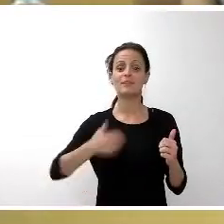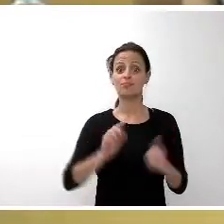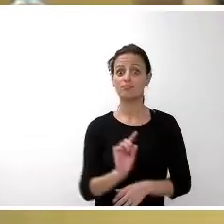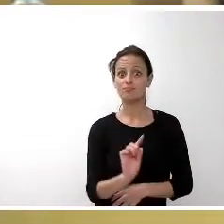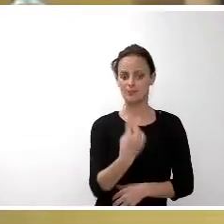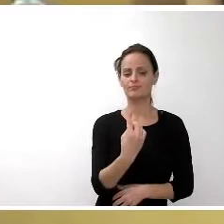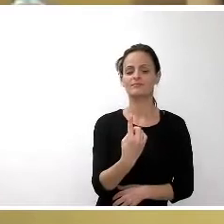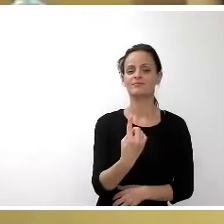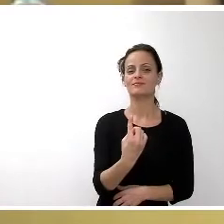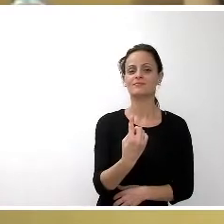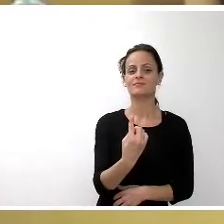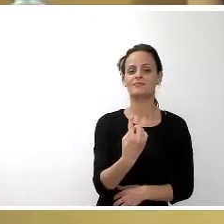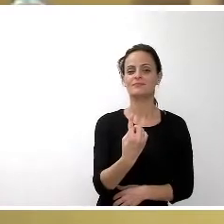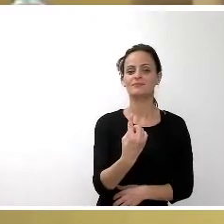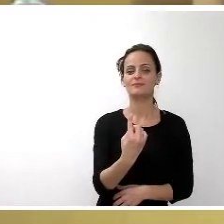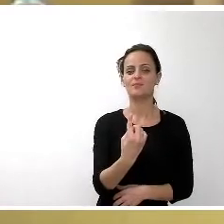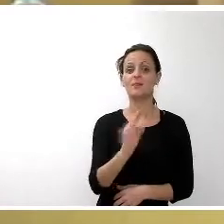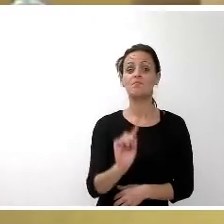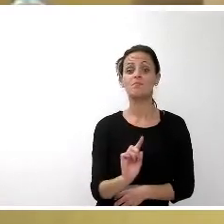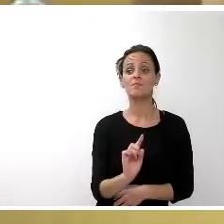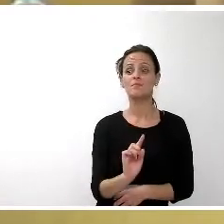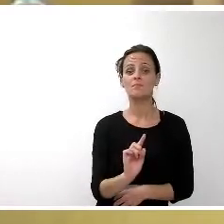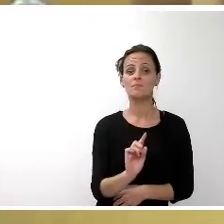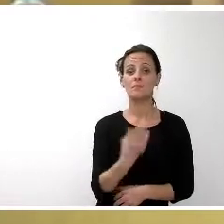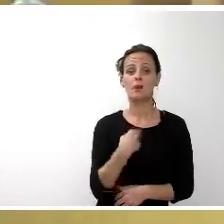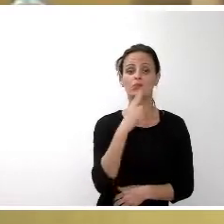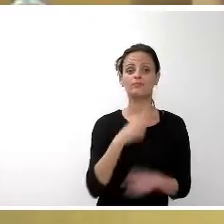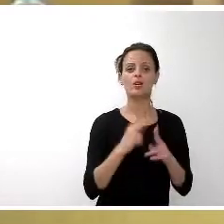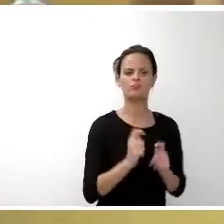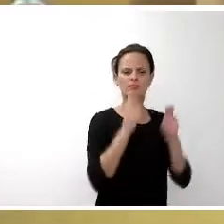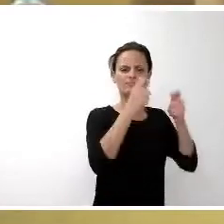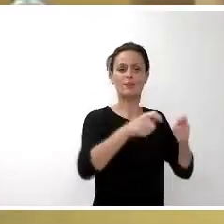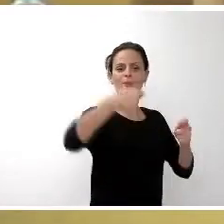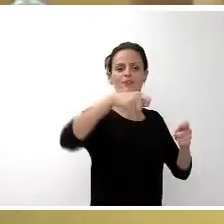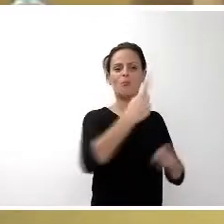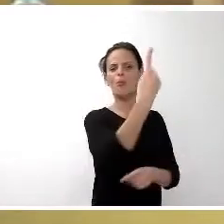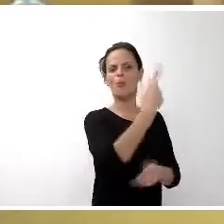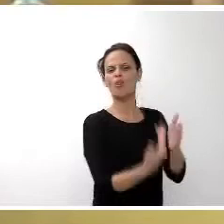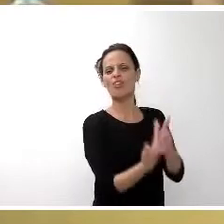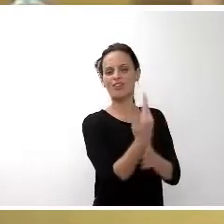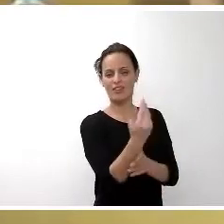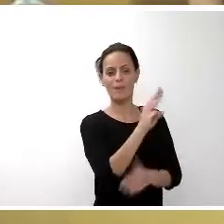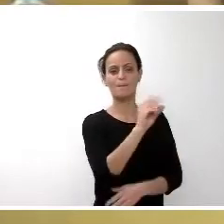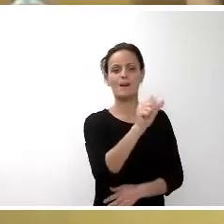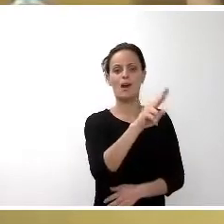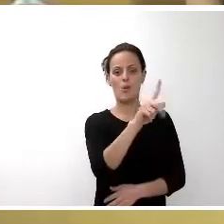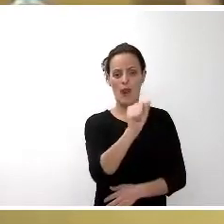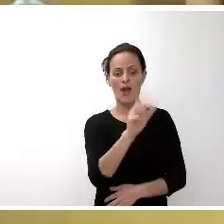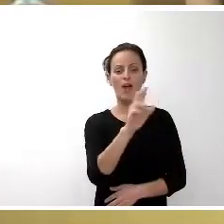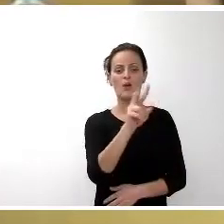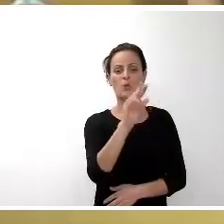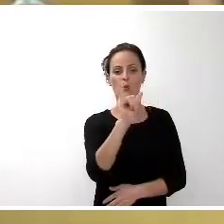lugar, el nombramiento de Presidenta por un Día en Paula Ruiz Hernández.